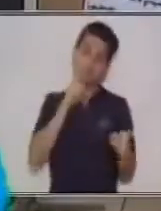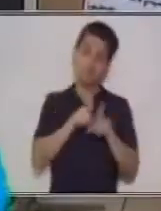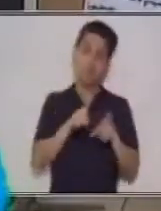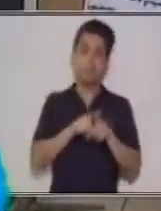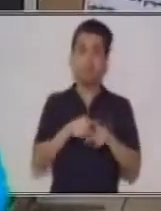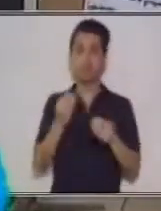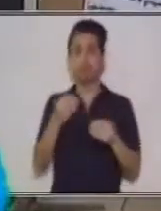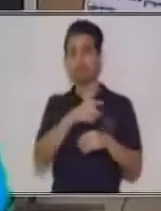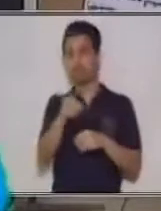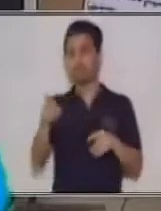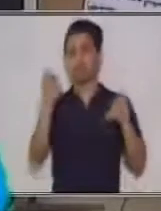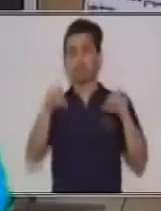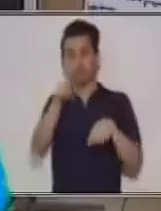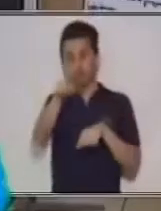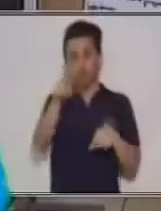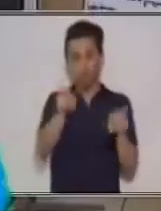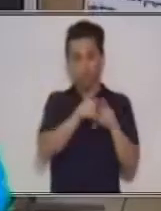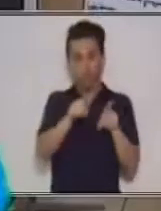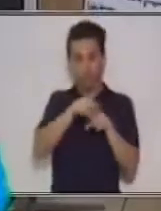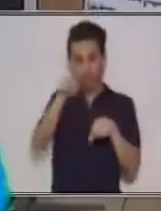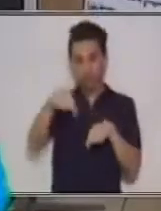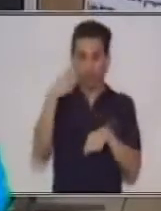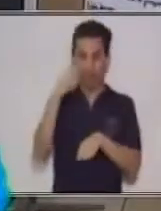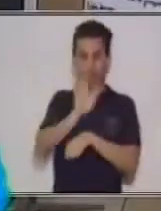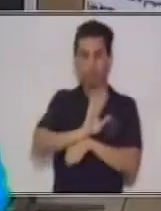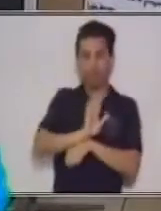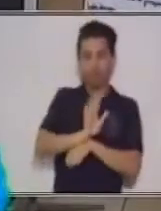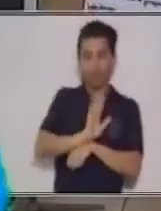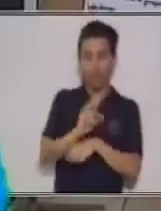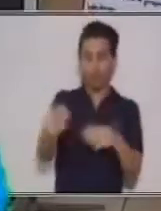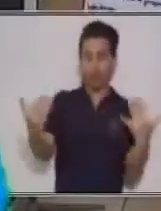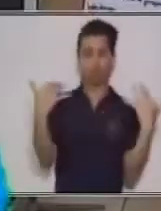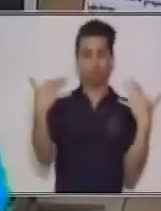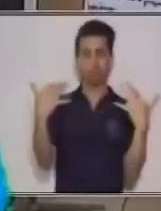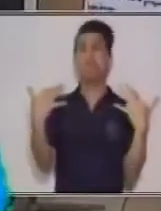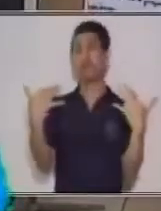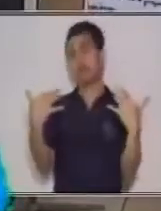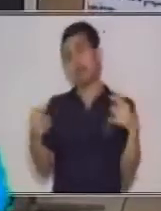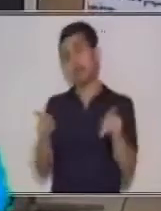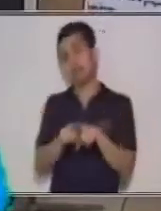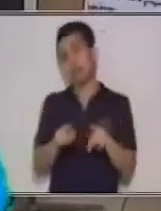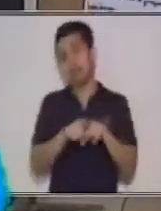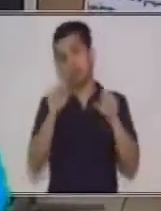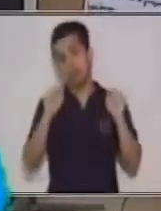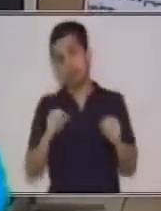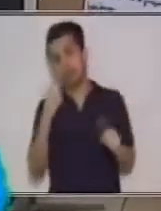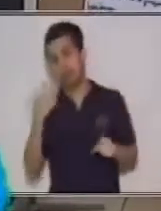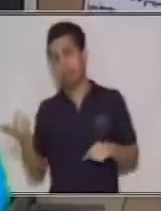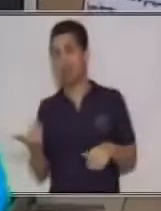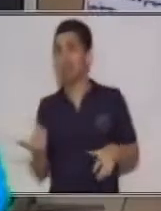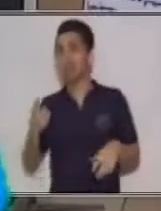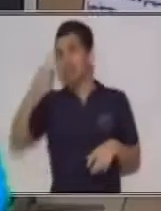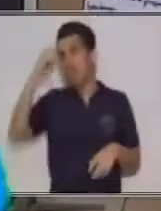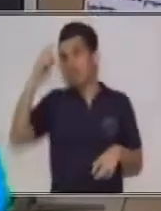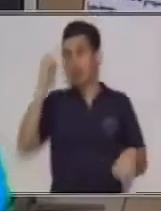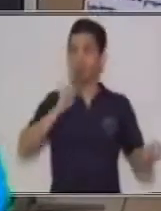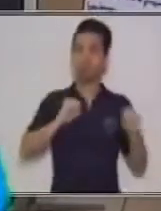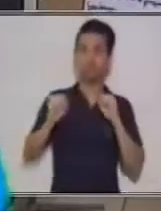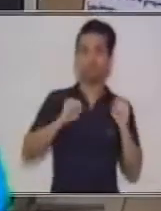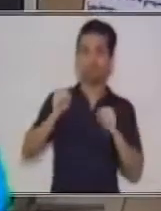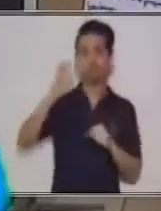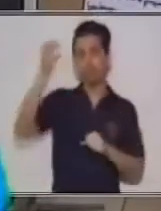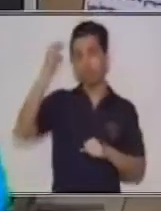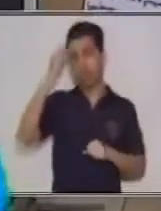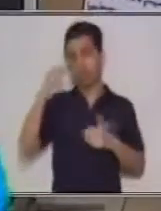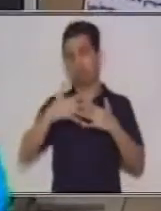diversas personas llegaron a postularse y llegaron a indicar lo que posiblemente iban a trabajar en su